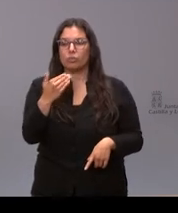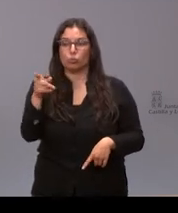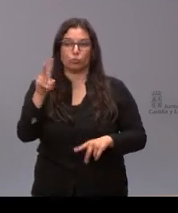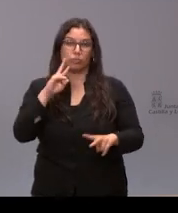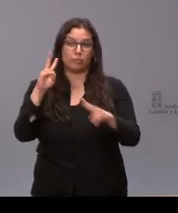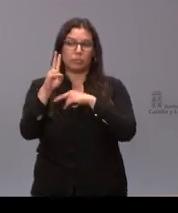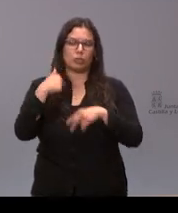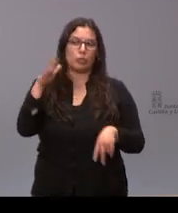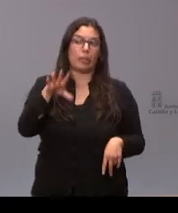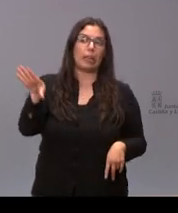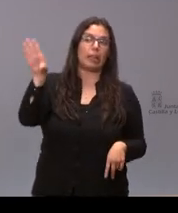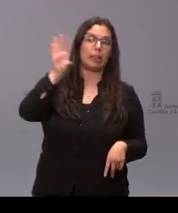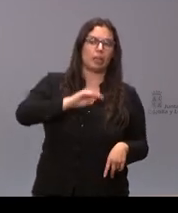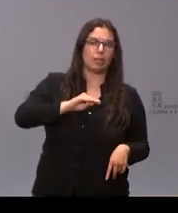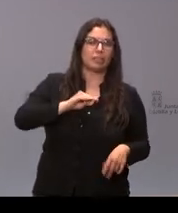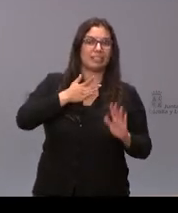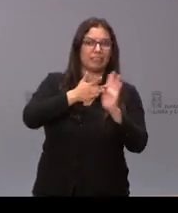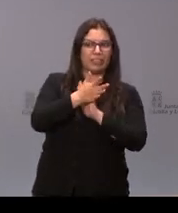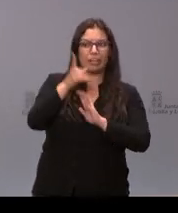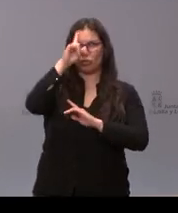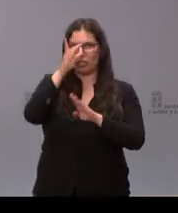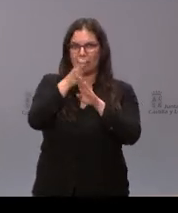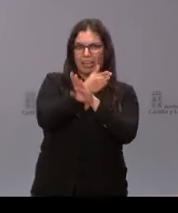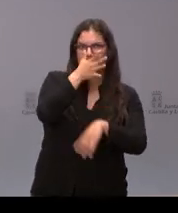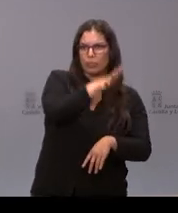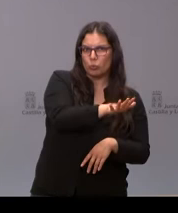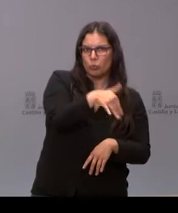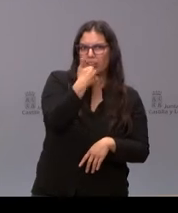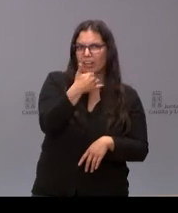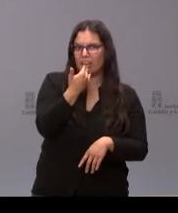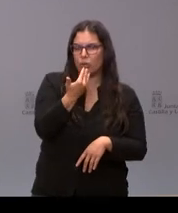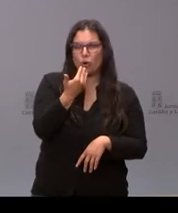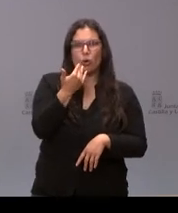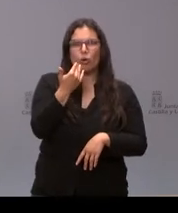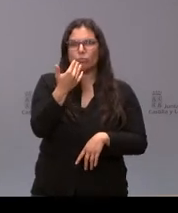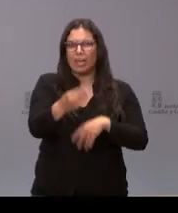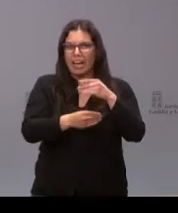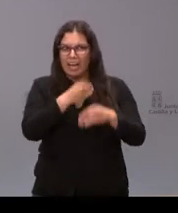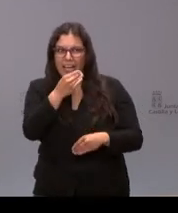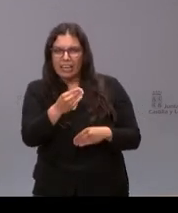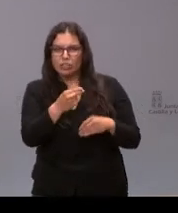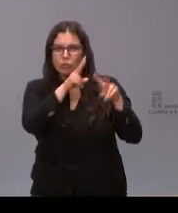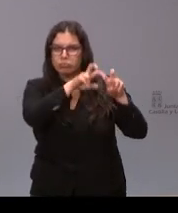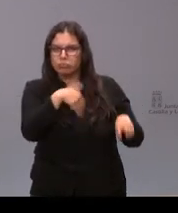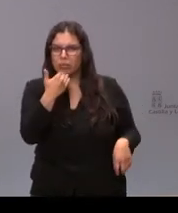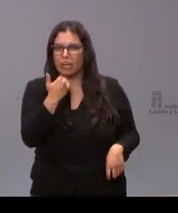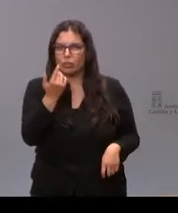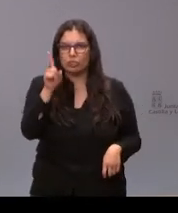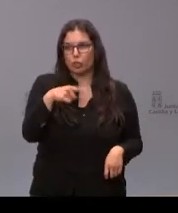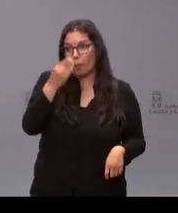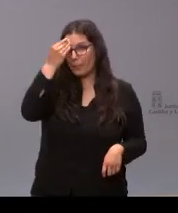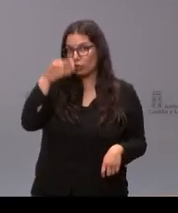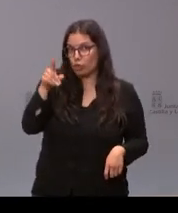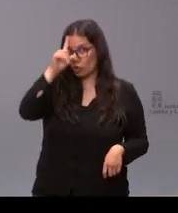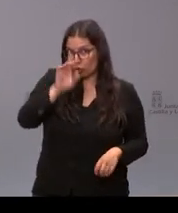infiero que no no sabe si había denuncia previante en la gerencia ni si se ha hecho algún tipo de inspección le